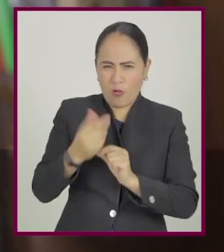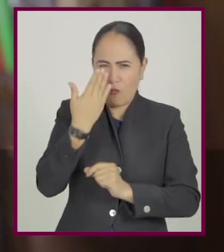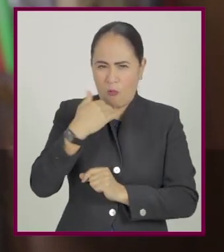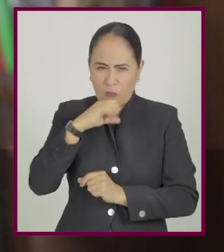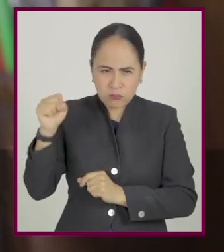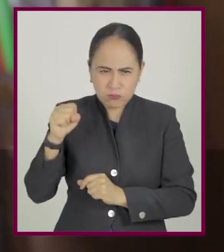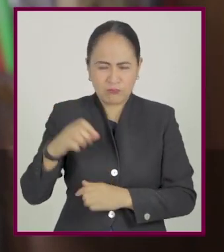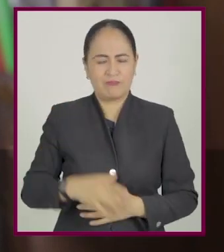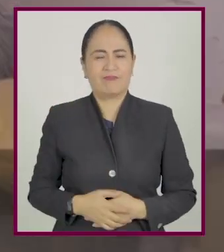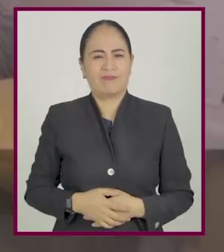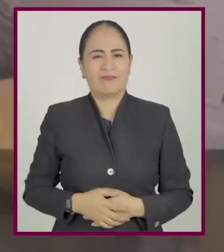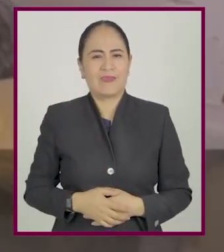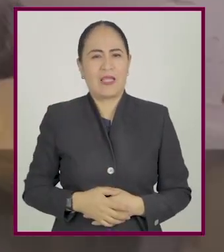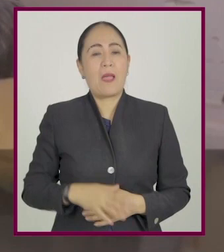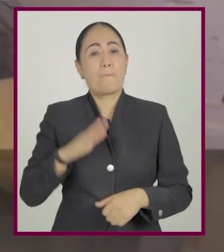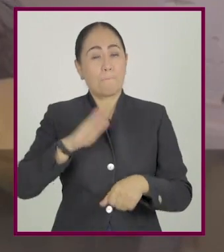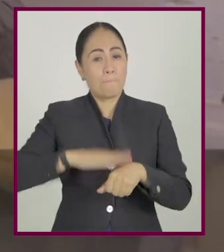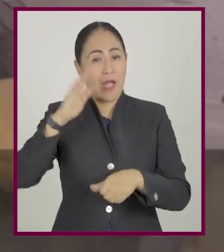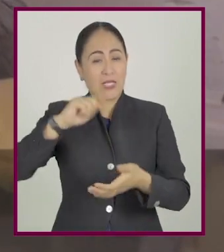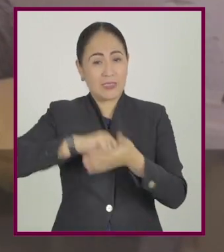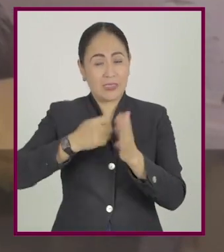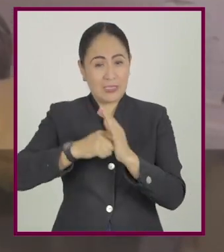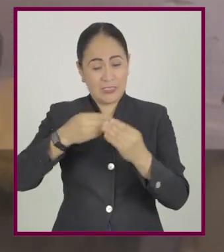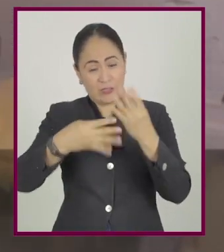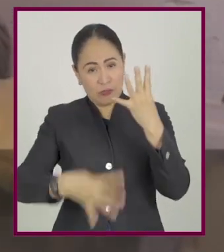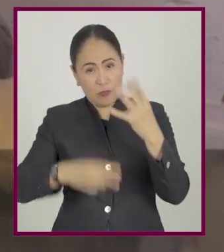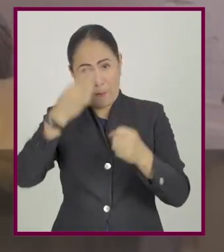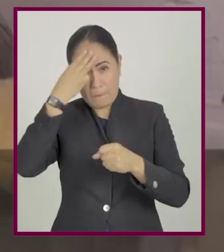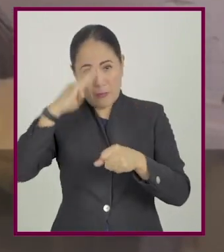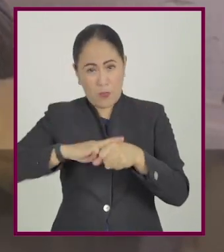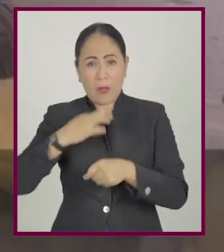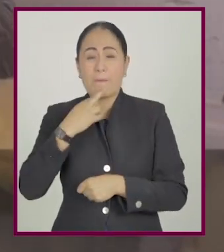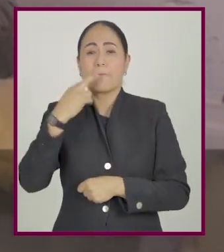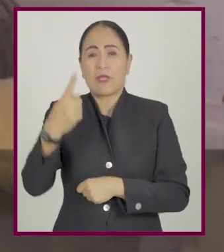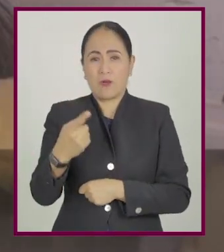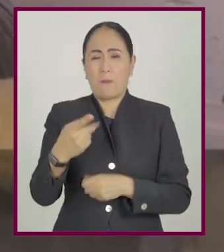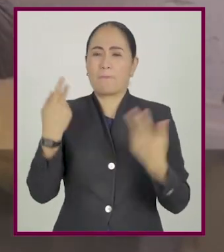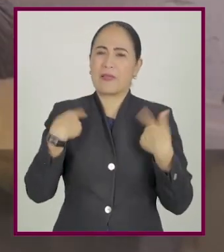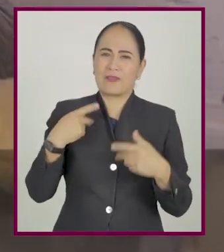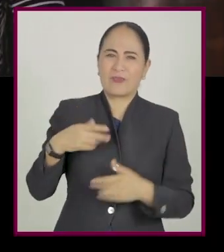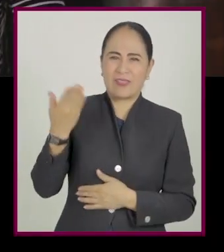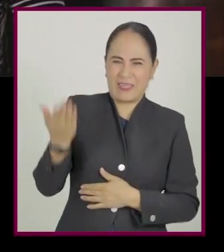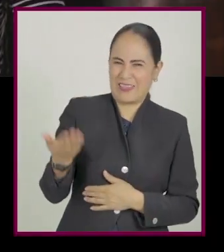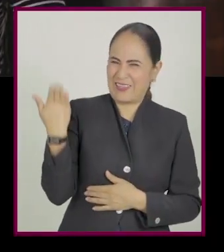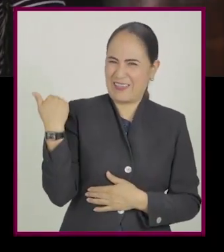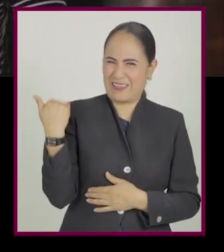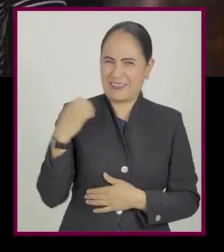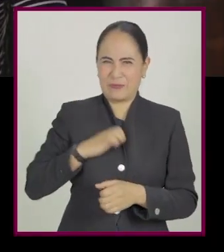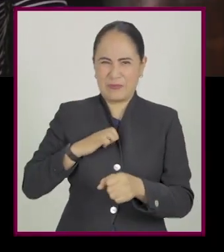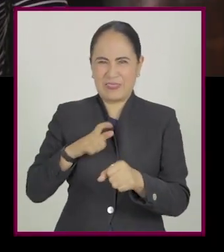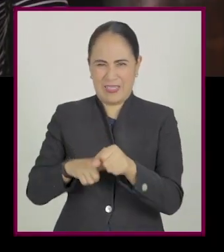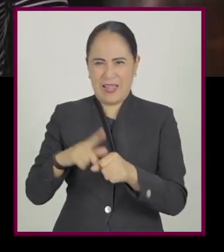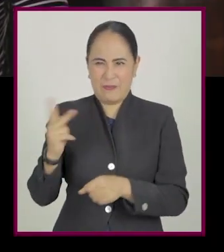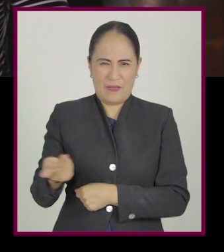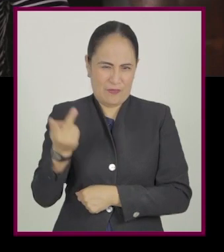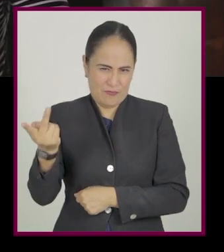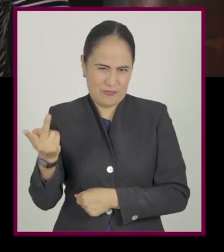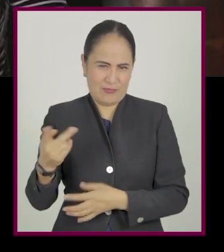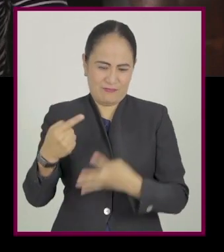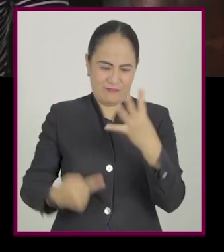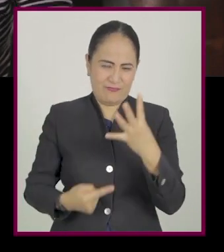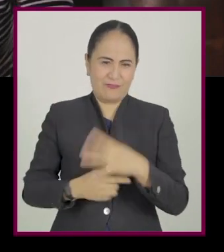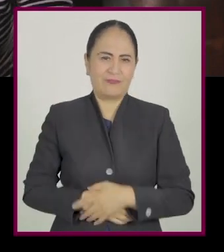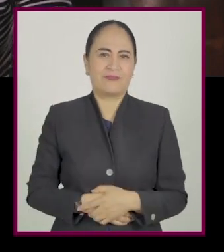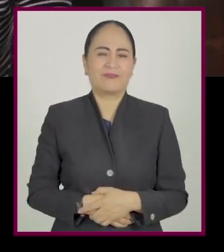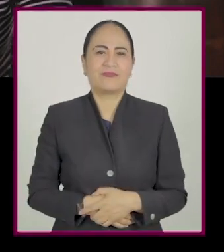técnica con más facilidad. De acuerdo. Para conocer más técnicas para mejorar la memoria, vamos a preguntarle al especialista con la que